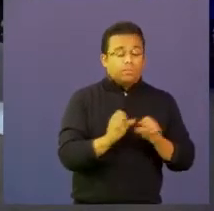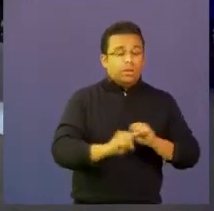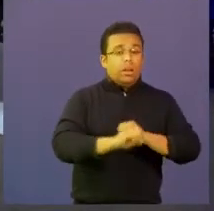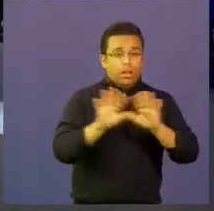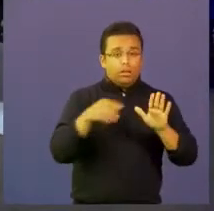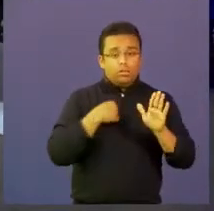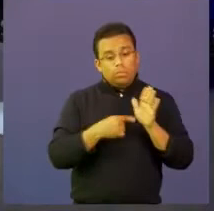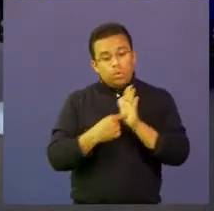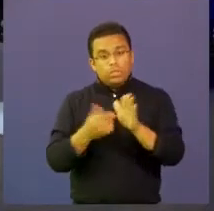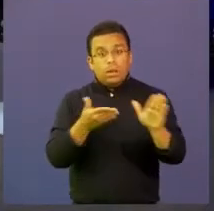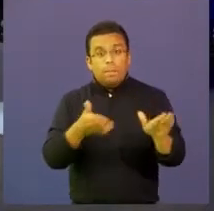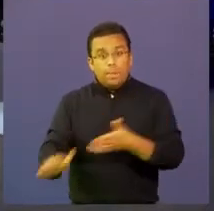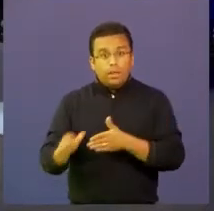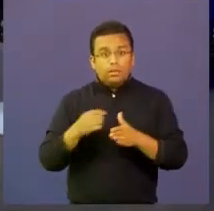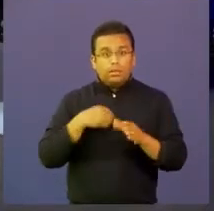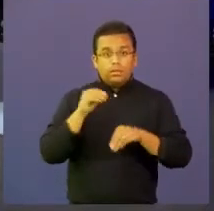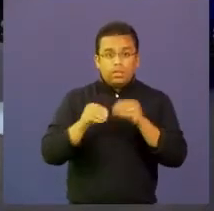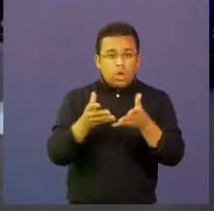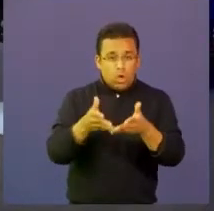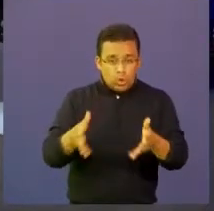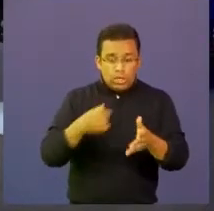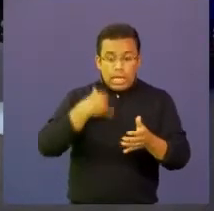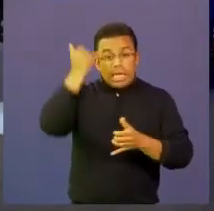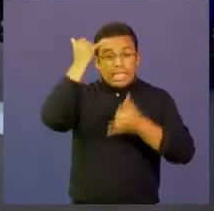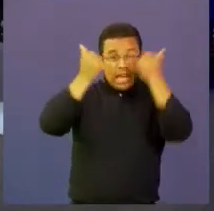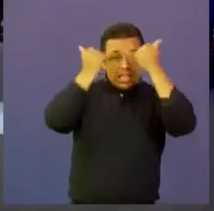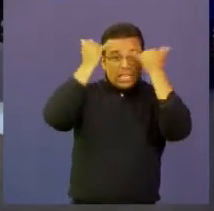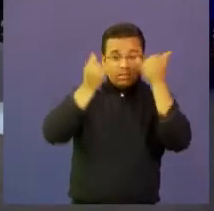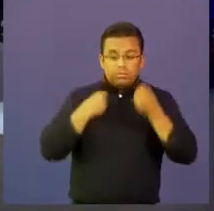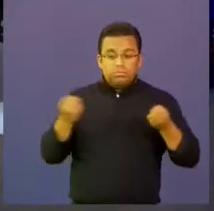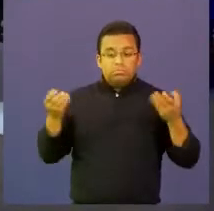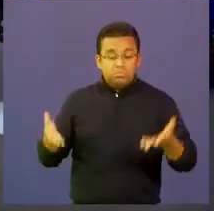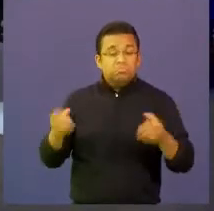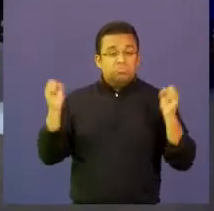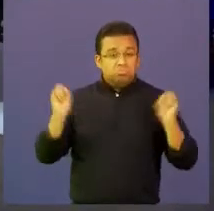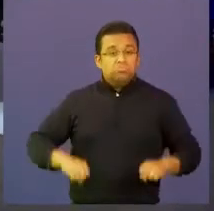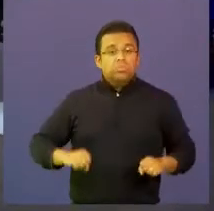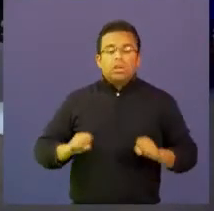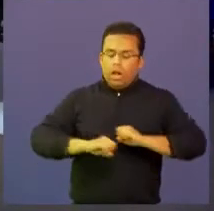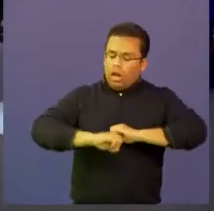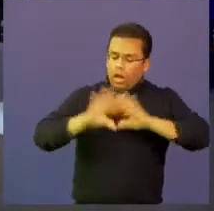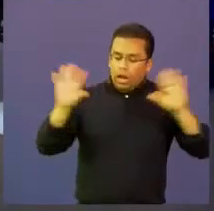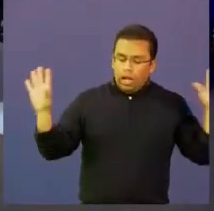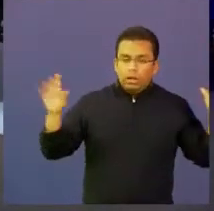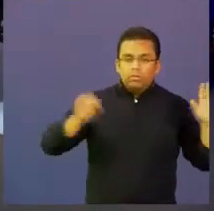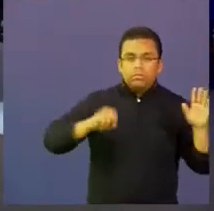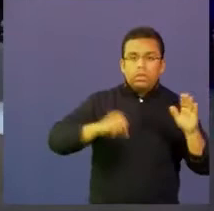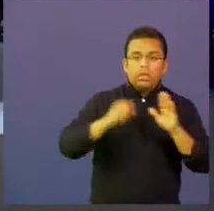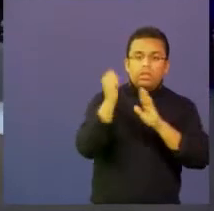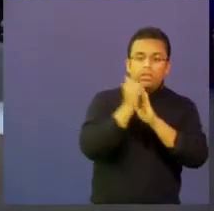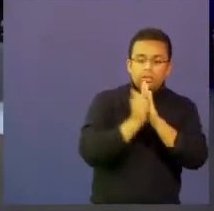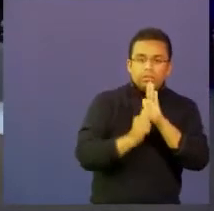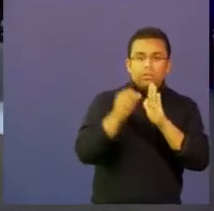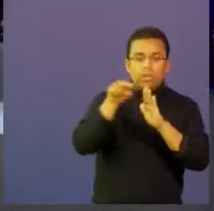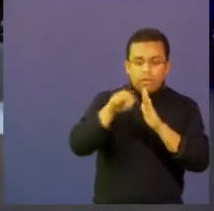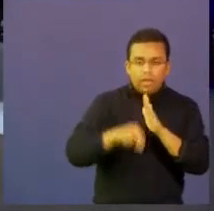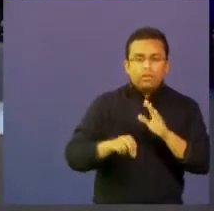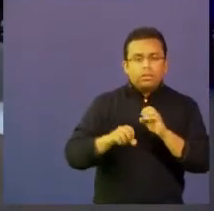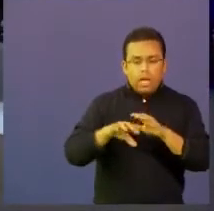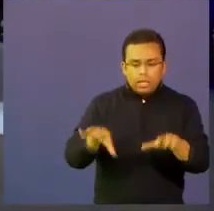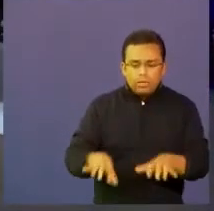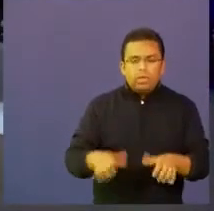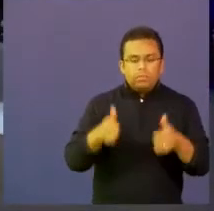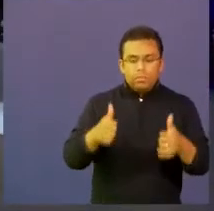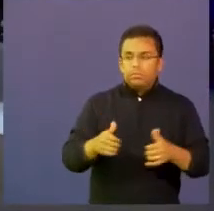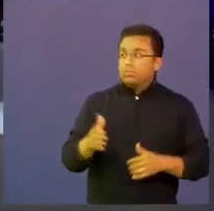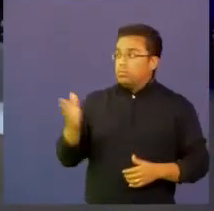para el profesor le da ideas de cosas que pueden hacer así para cada nivel para cada actividad para cada lección muy